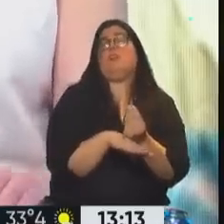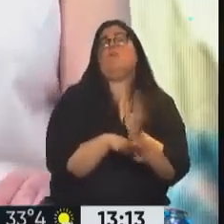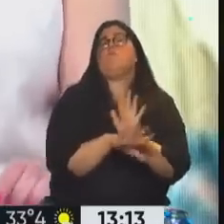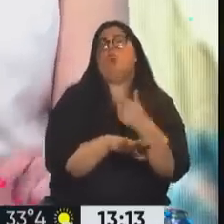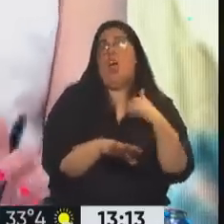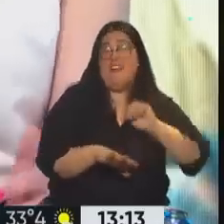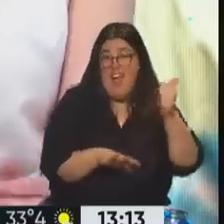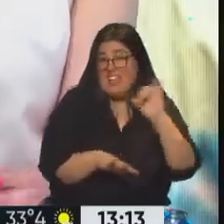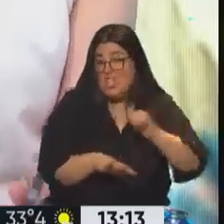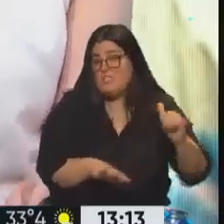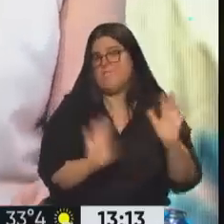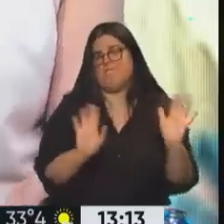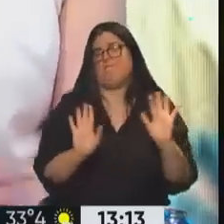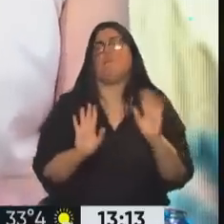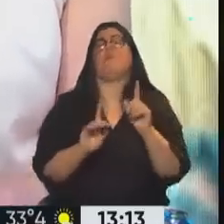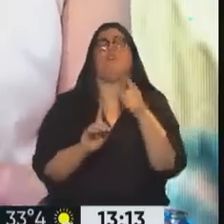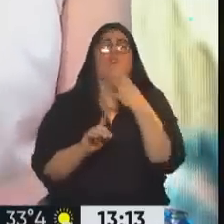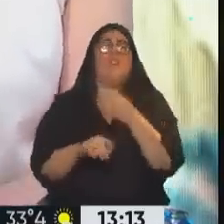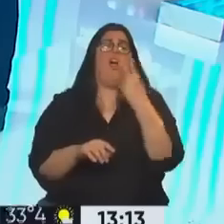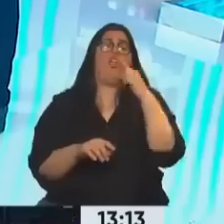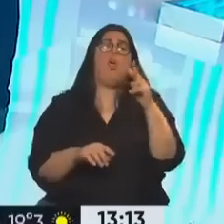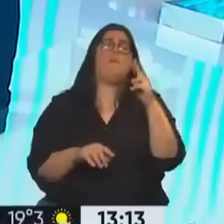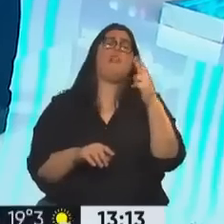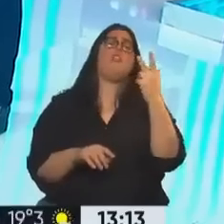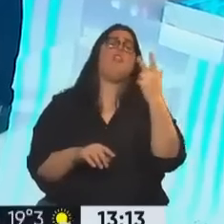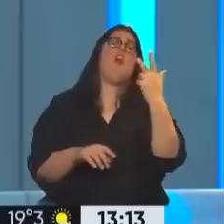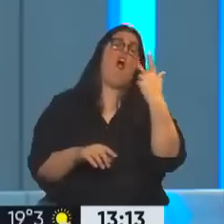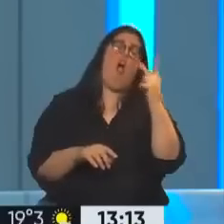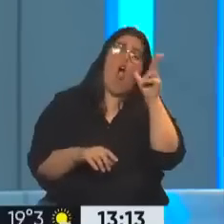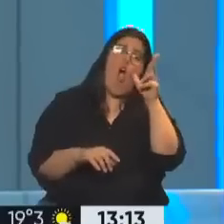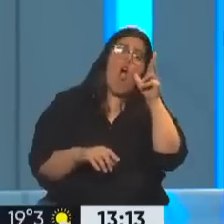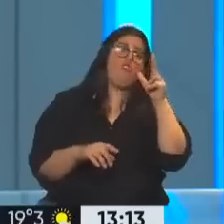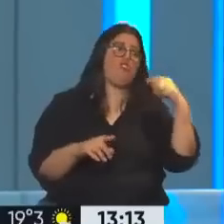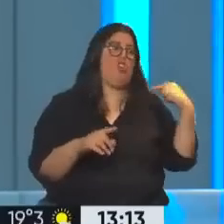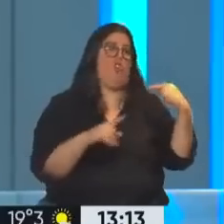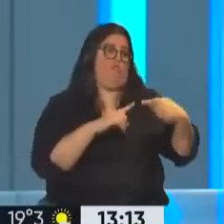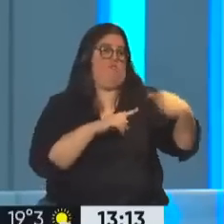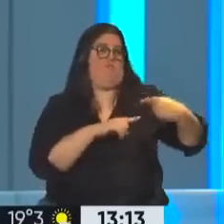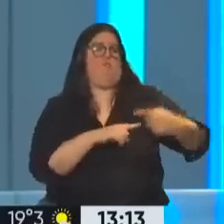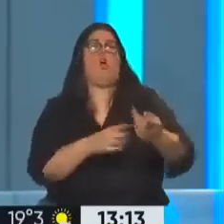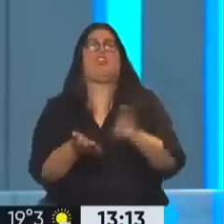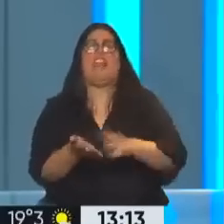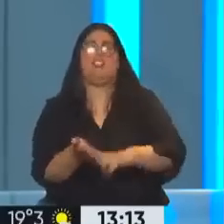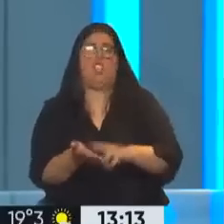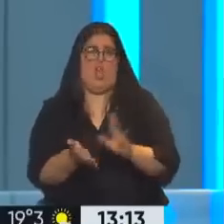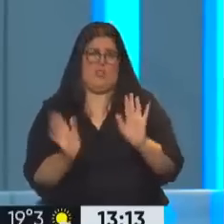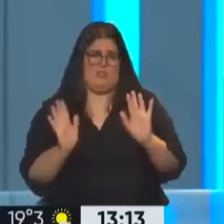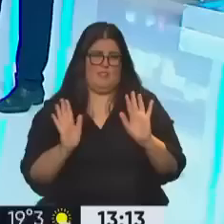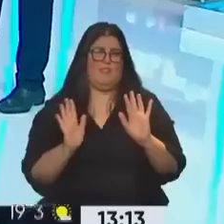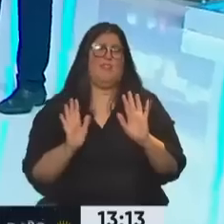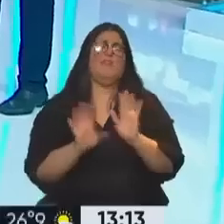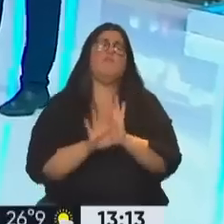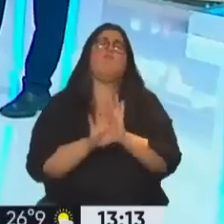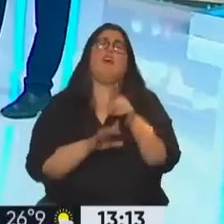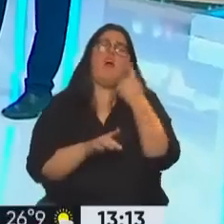retroactivo. Desde el 2008 se cuentan las elecciones. Eso se les va a O sea, 10 años para atrás. Sí, le hicieron retroactivo a la ley para